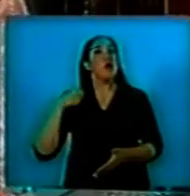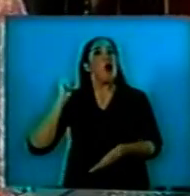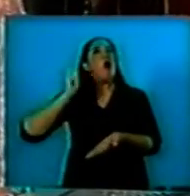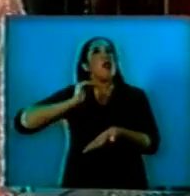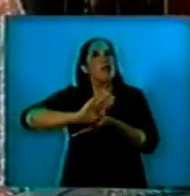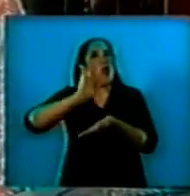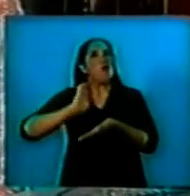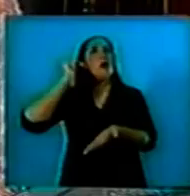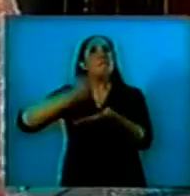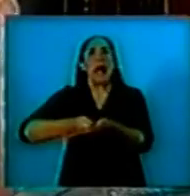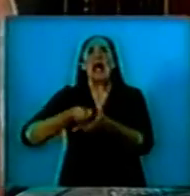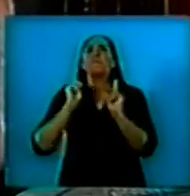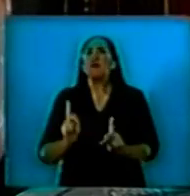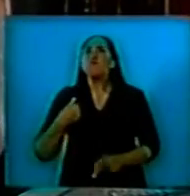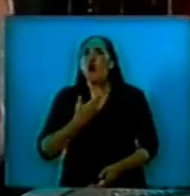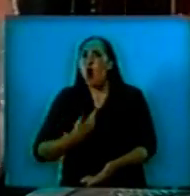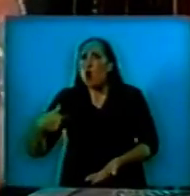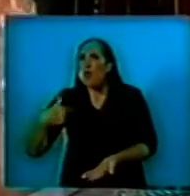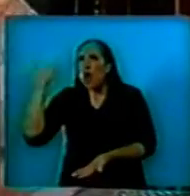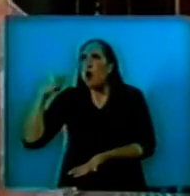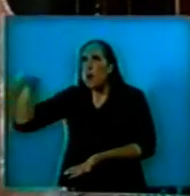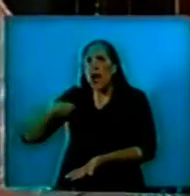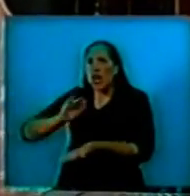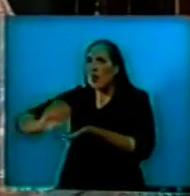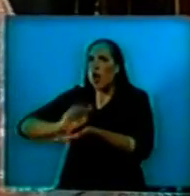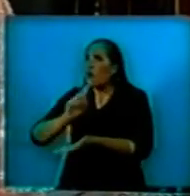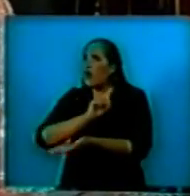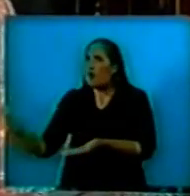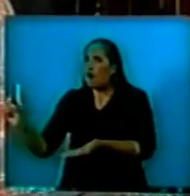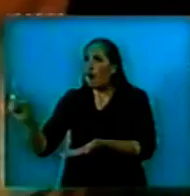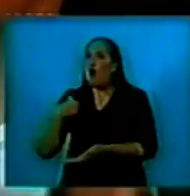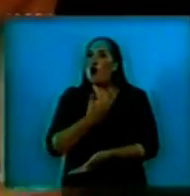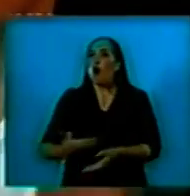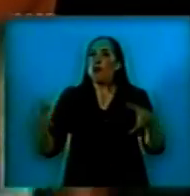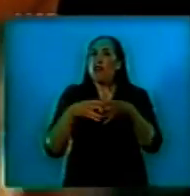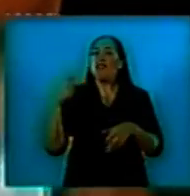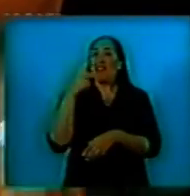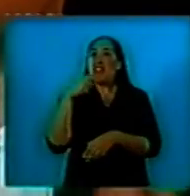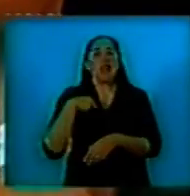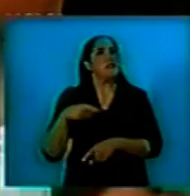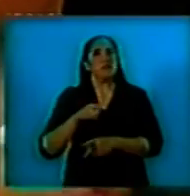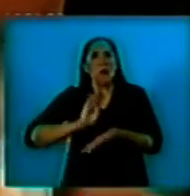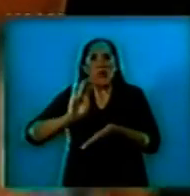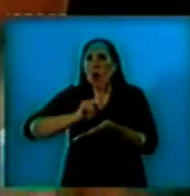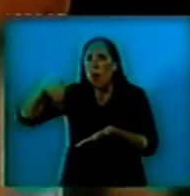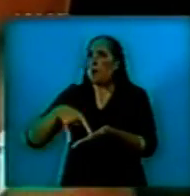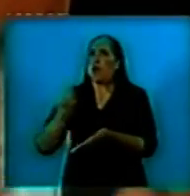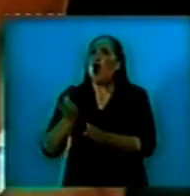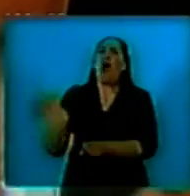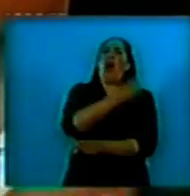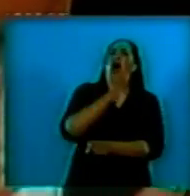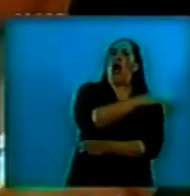de deuda que no había sido contraída por ninguno de nuestros dos gobiernos, deuda